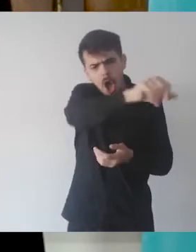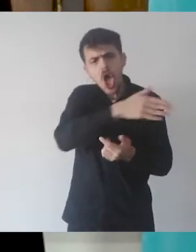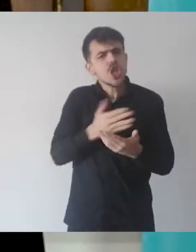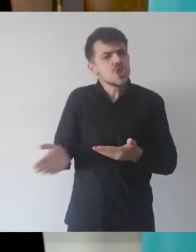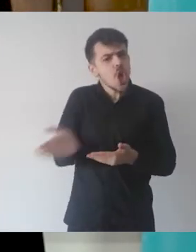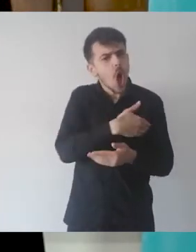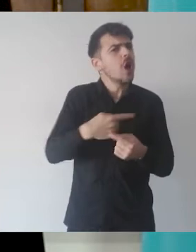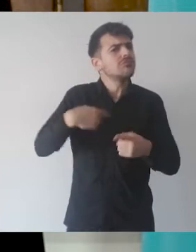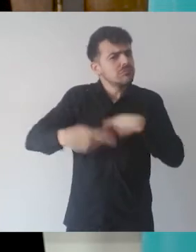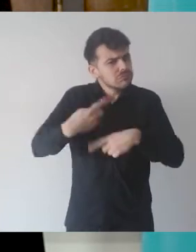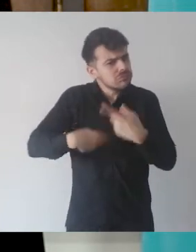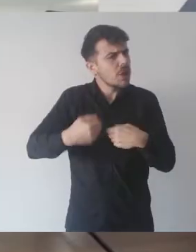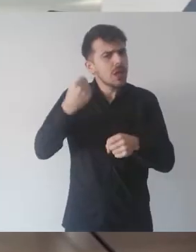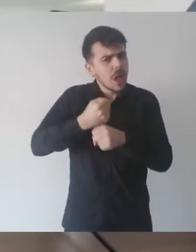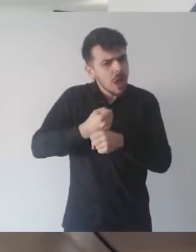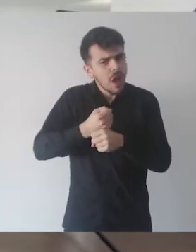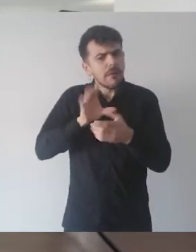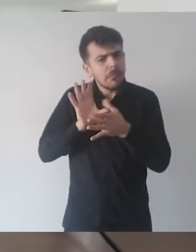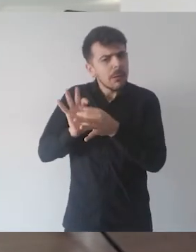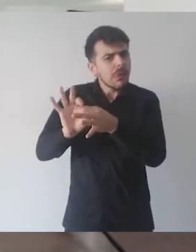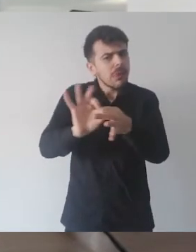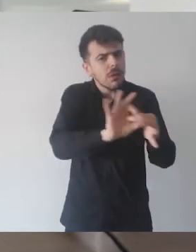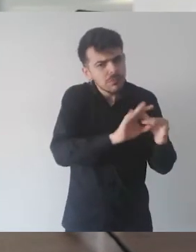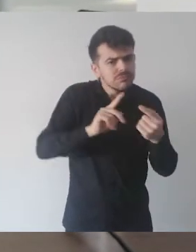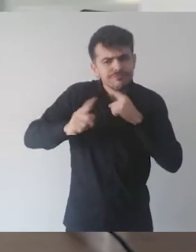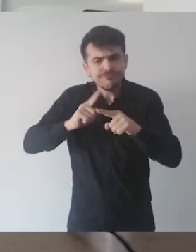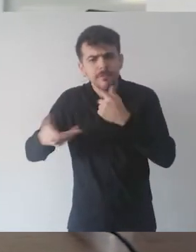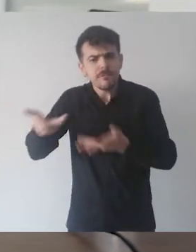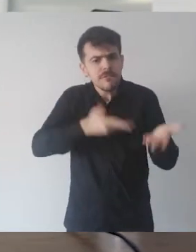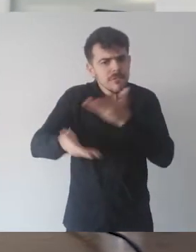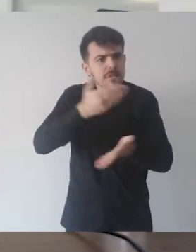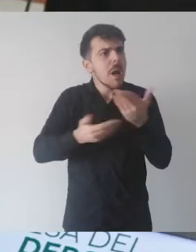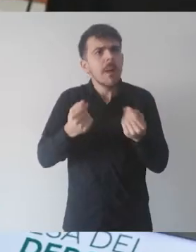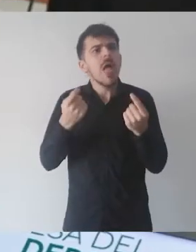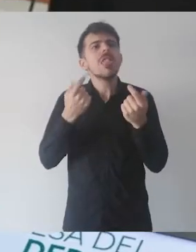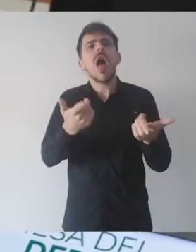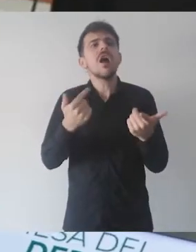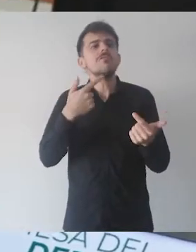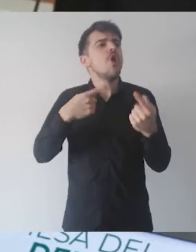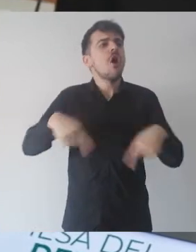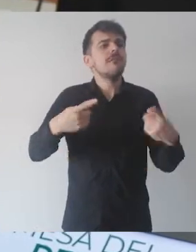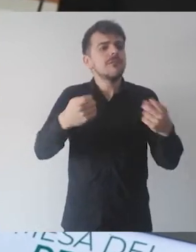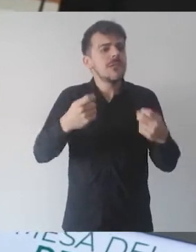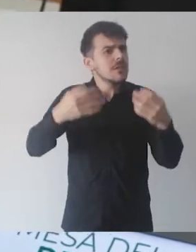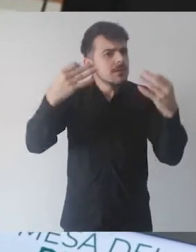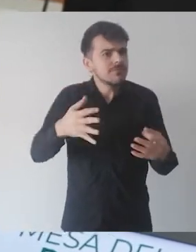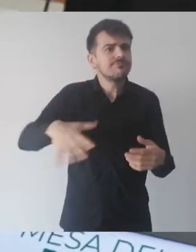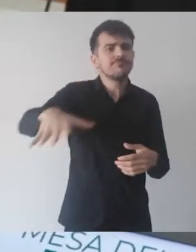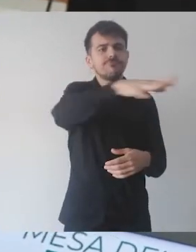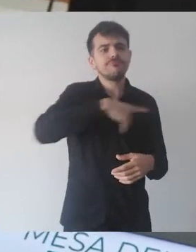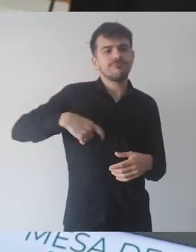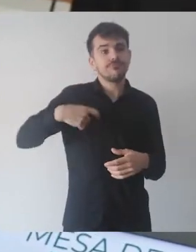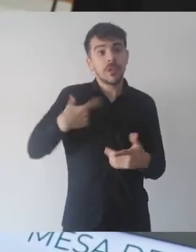diálogo para construir políticas a largo plazo que sirvan a toda nuestra comunidad. Una de esas acciones es la Mesa del Deporte,